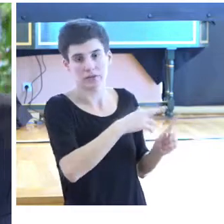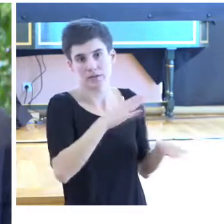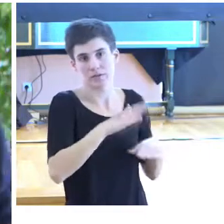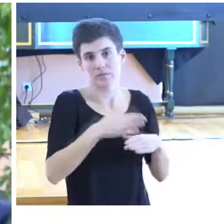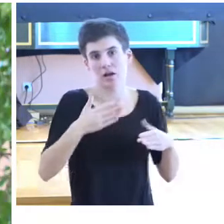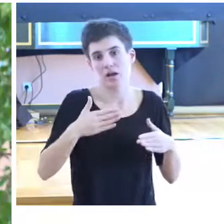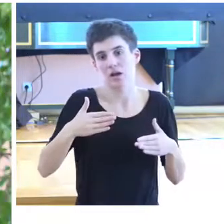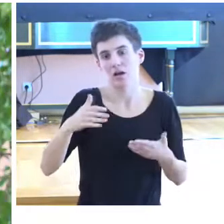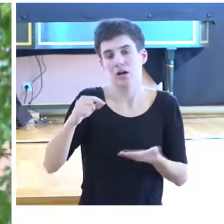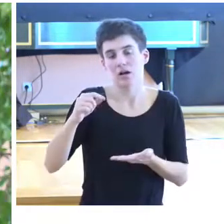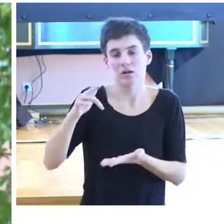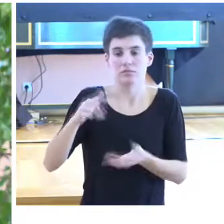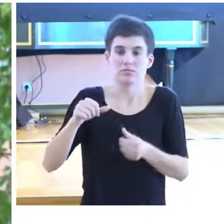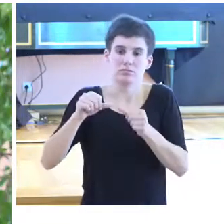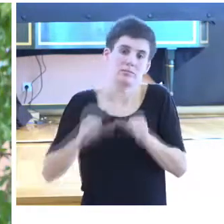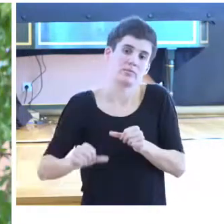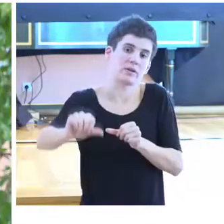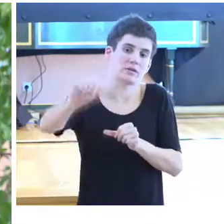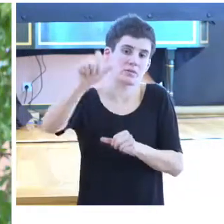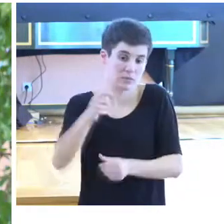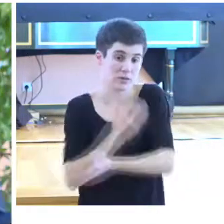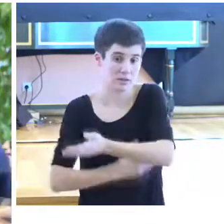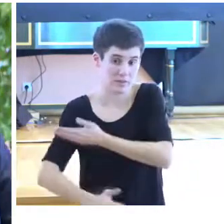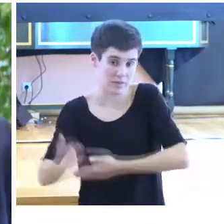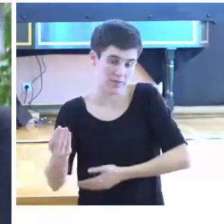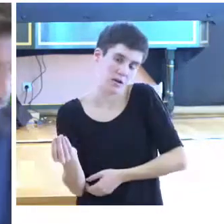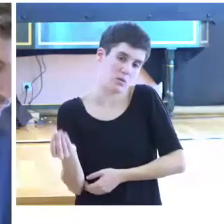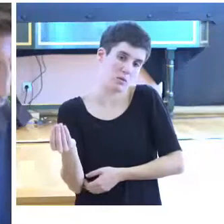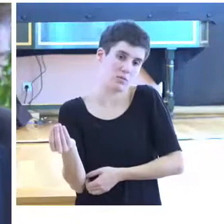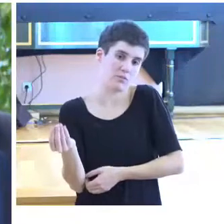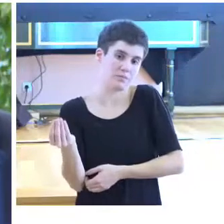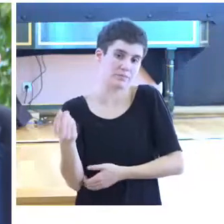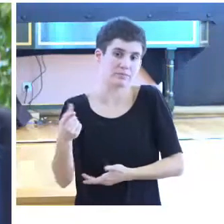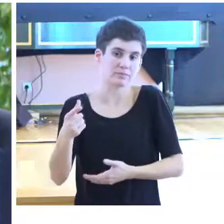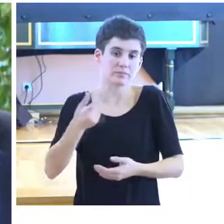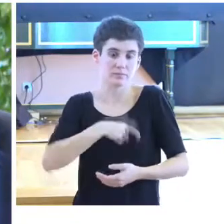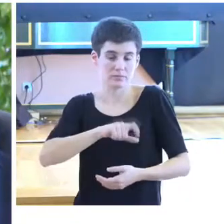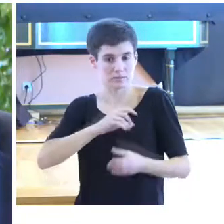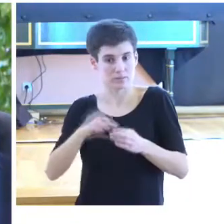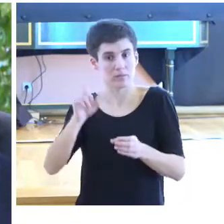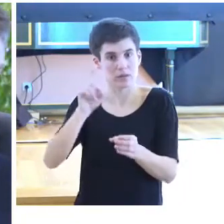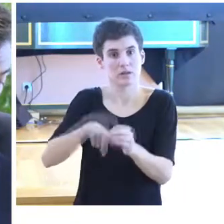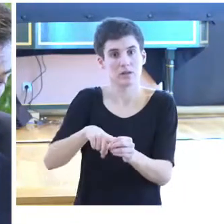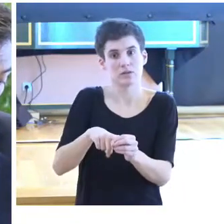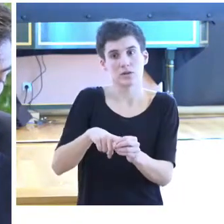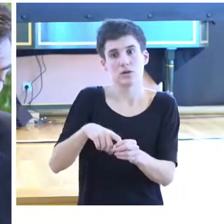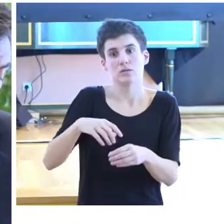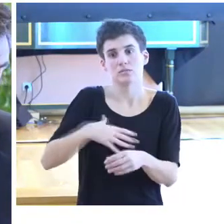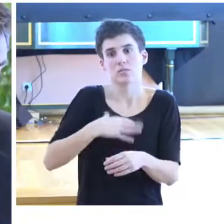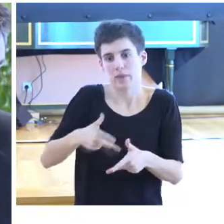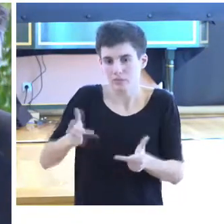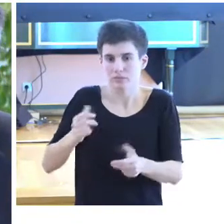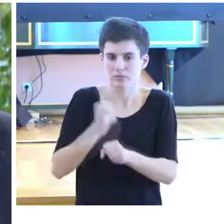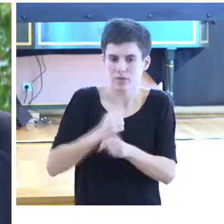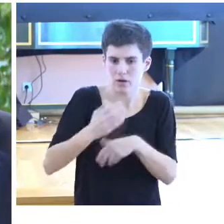que a partir de este momento no haya más personas con discapacidad sobrevenida que estén en el cuerpo de policías locales que puedan continuar haciendo